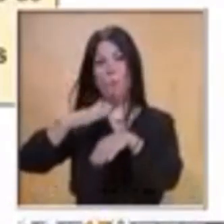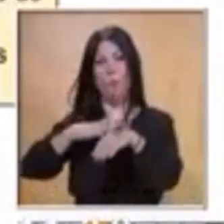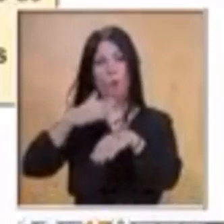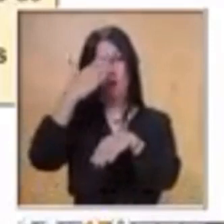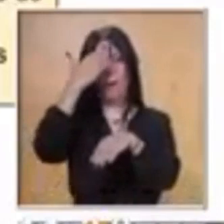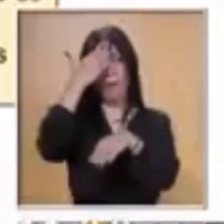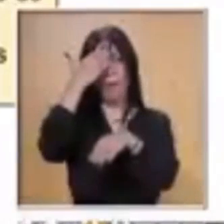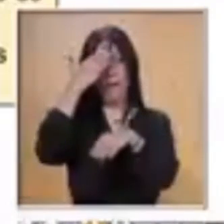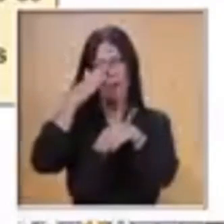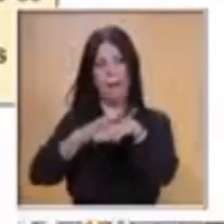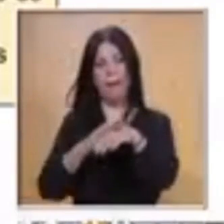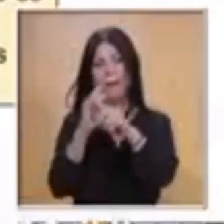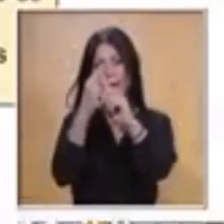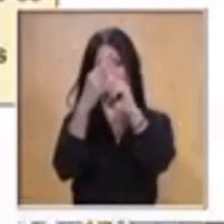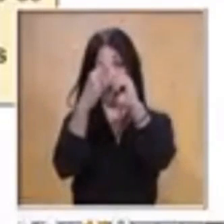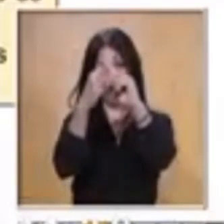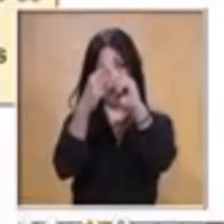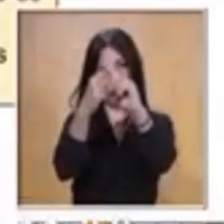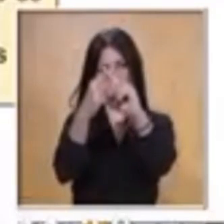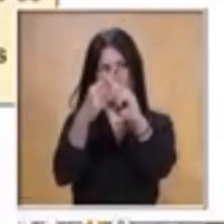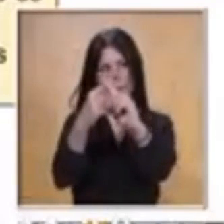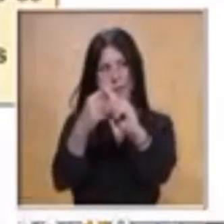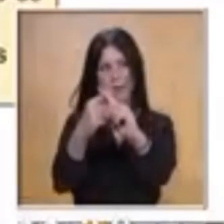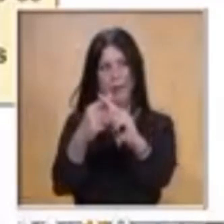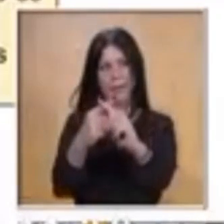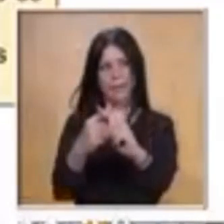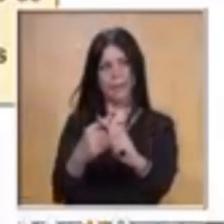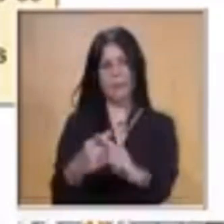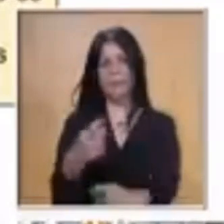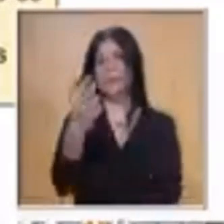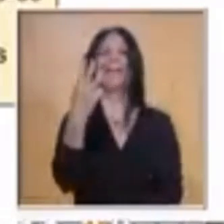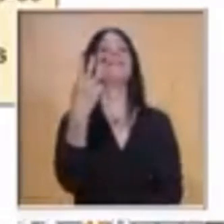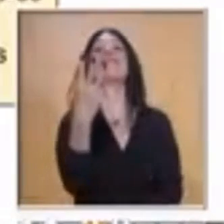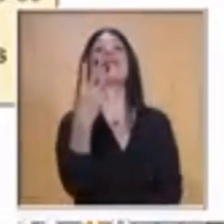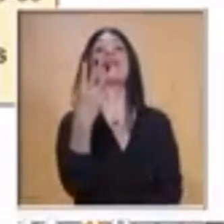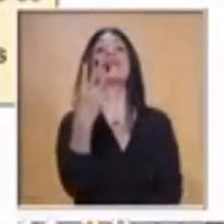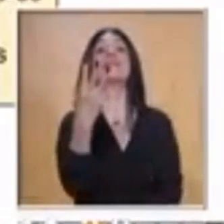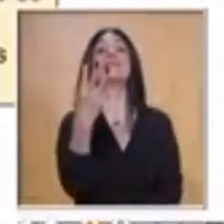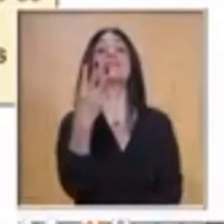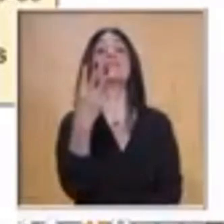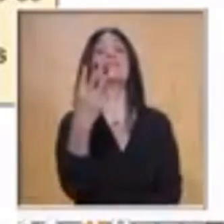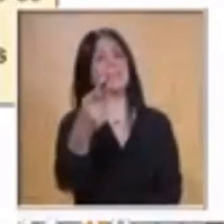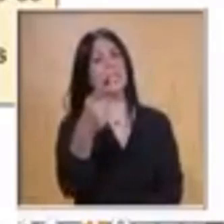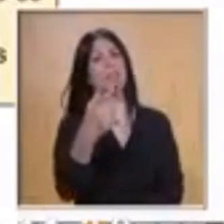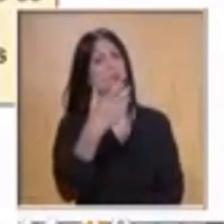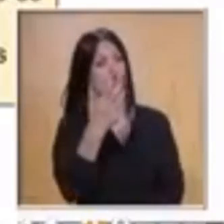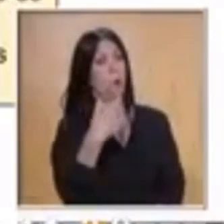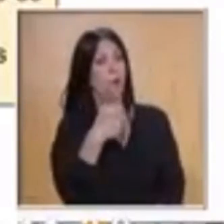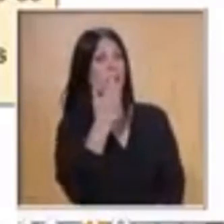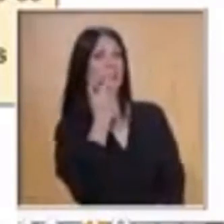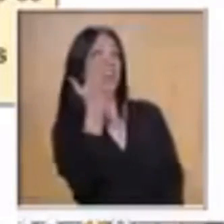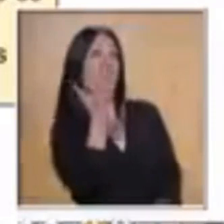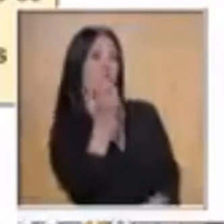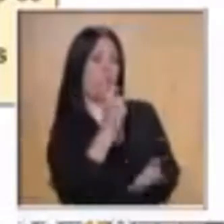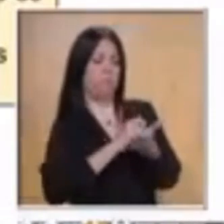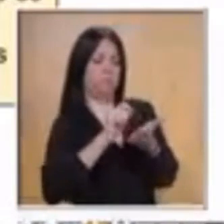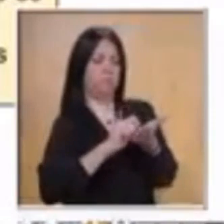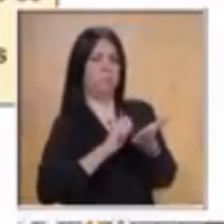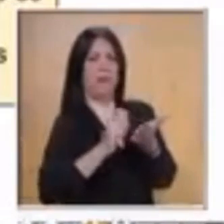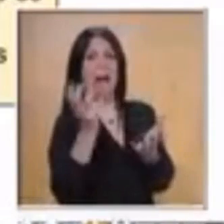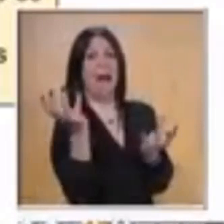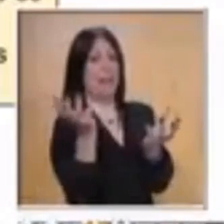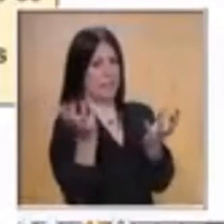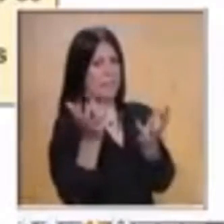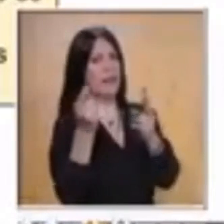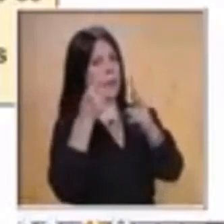Para resolver divisiones, tienen que dominar las tablas de multiplicar, ¿verdad? Aunque sean operaciones